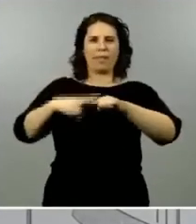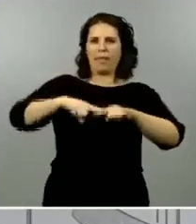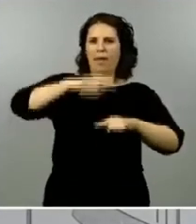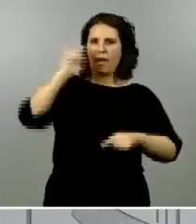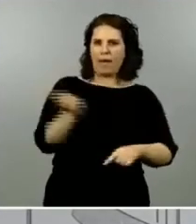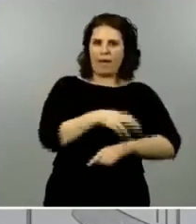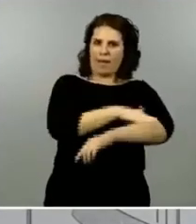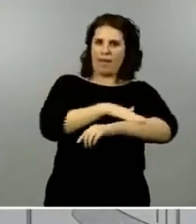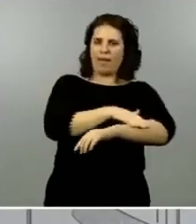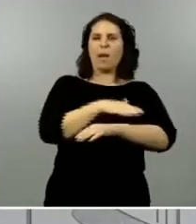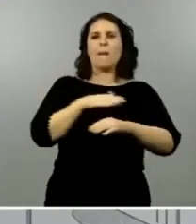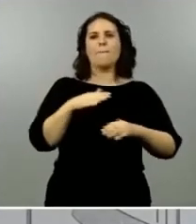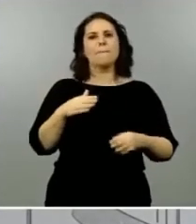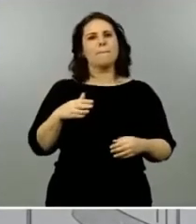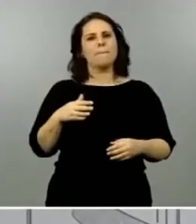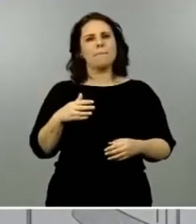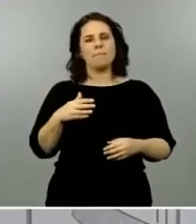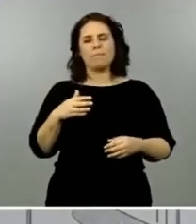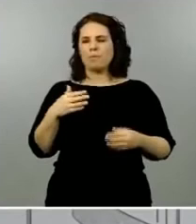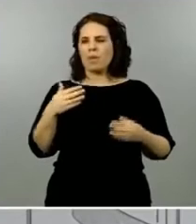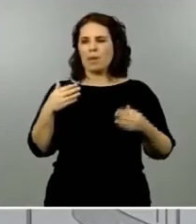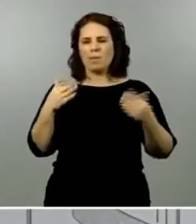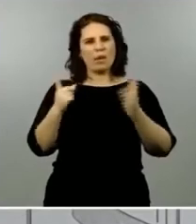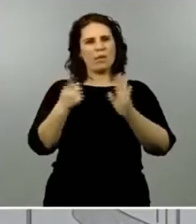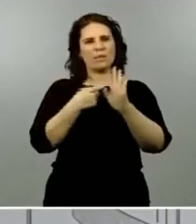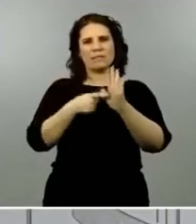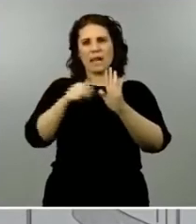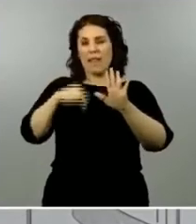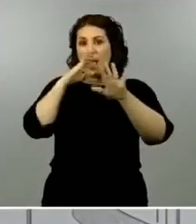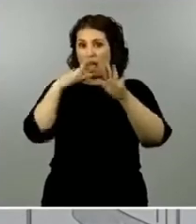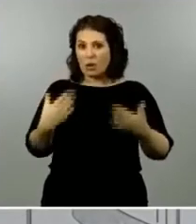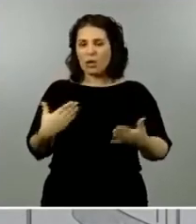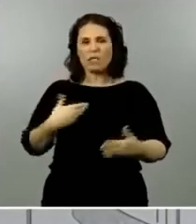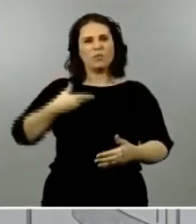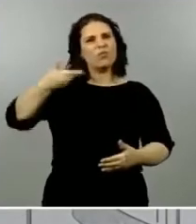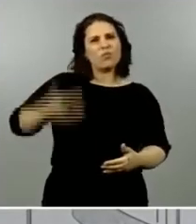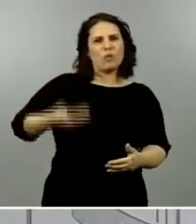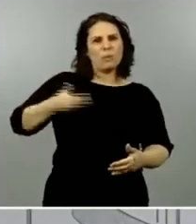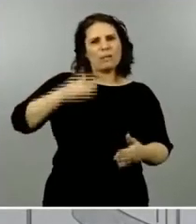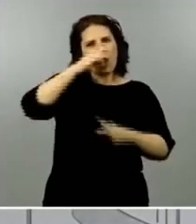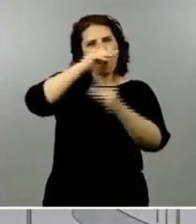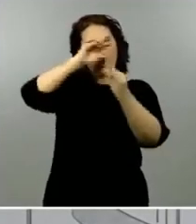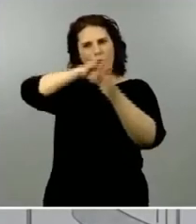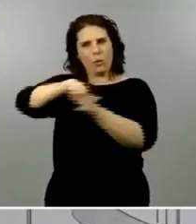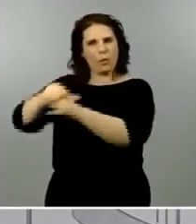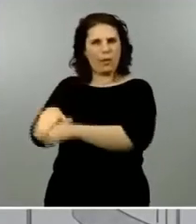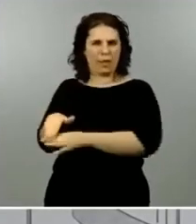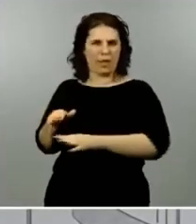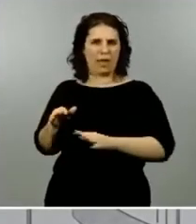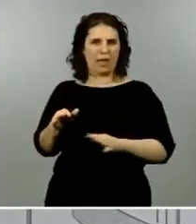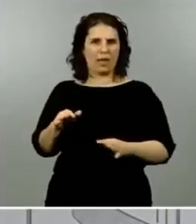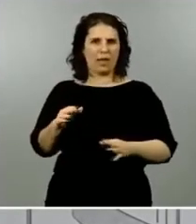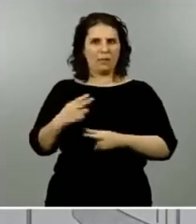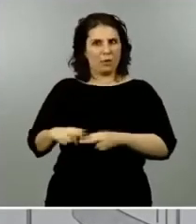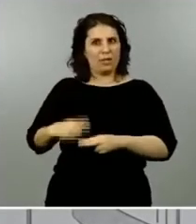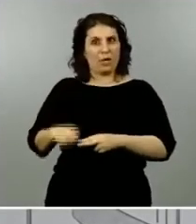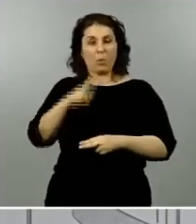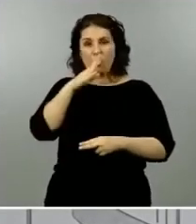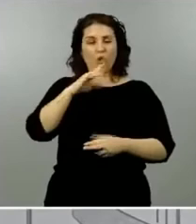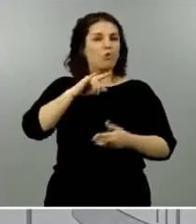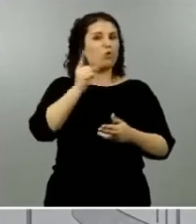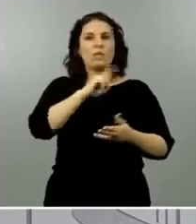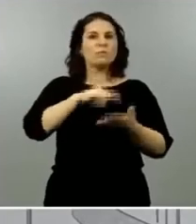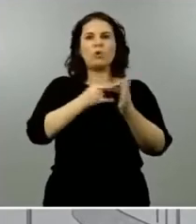es prioritario y en segundo lugar de que el estado de alarma no es un proyecto político es una necesidad